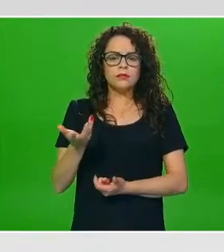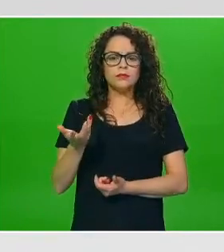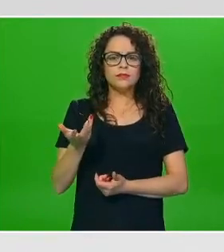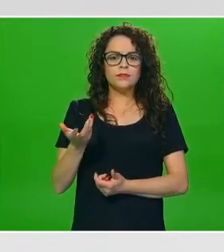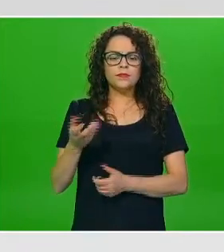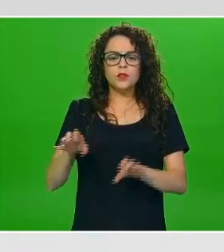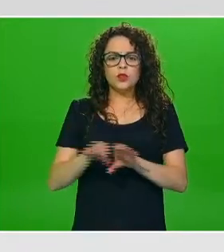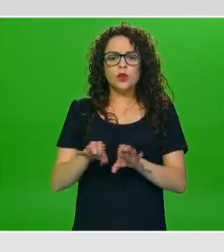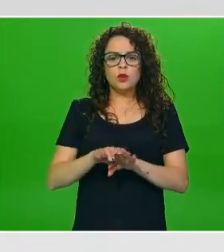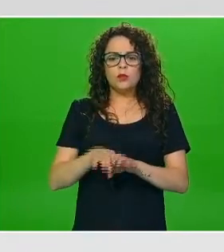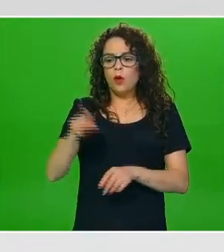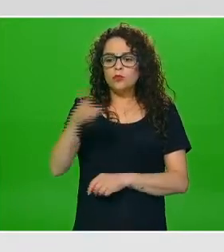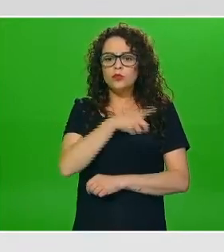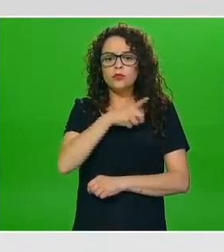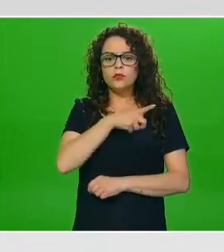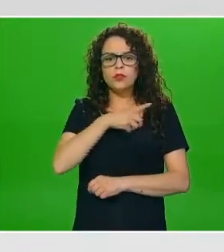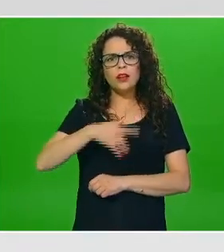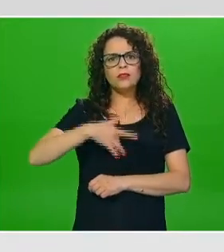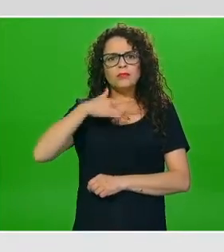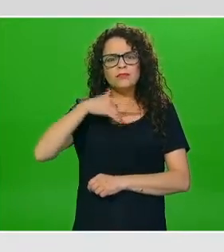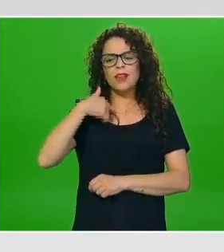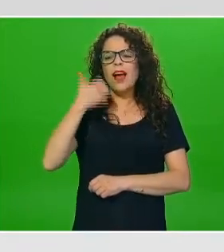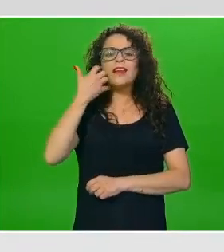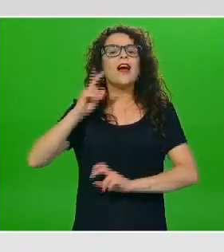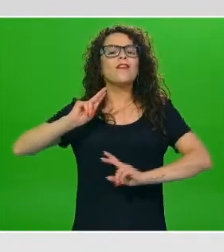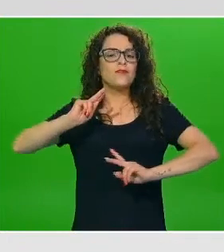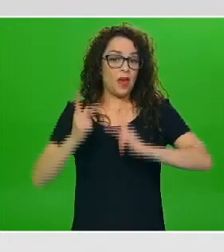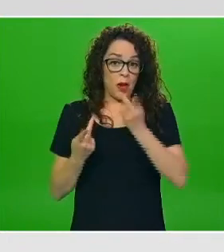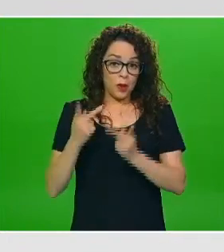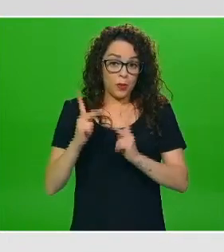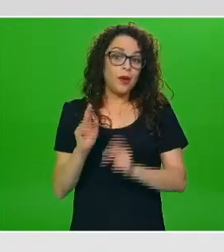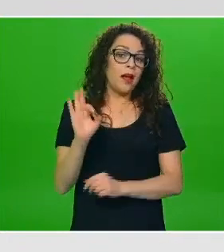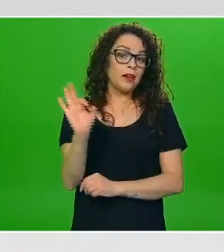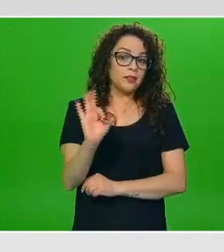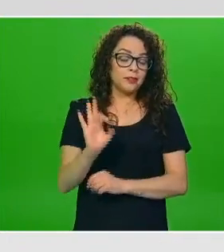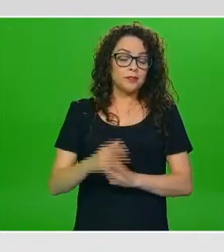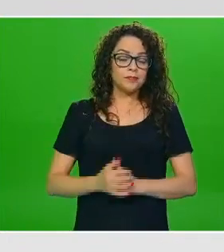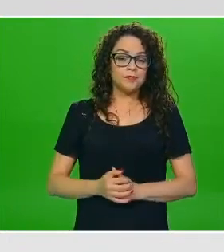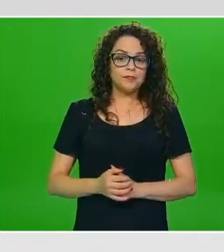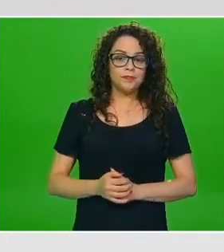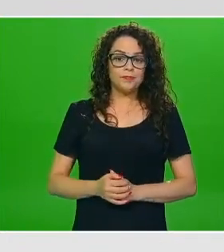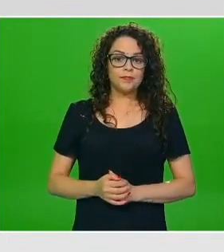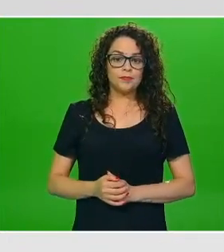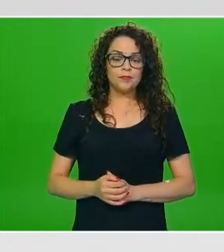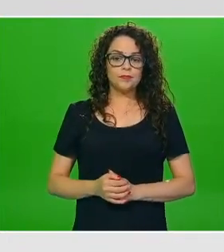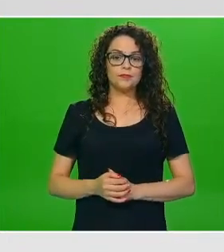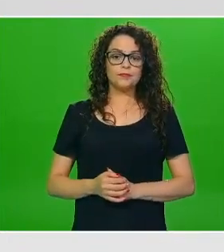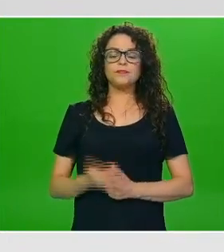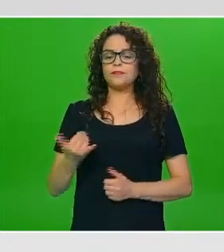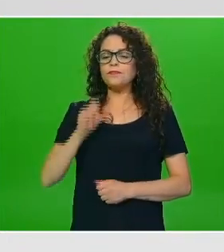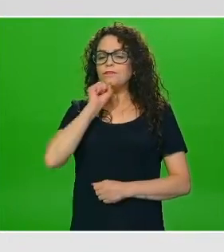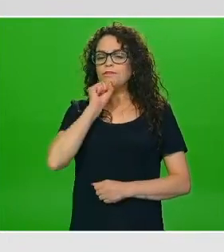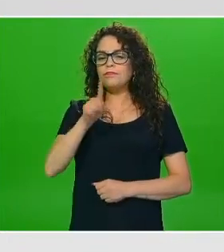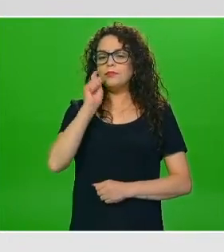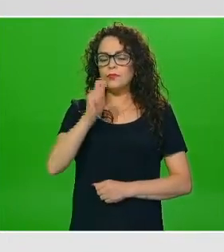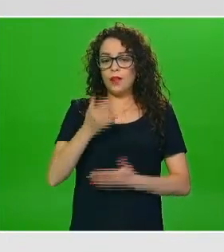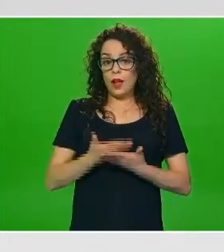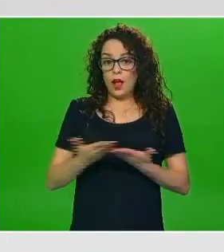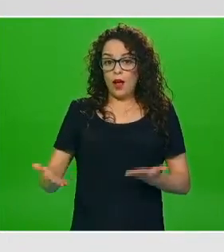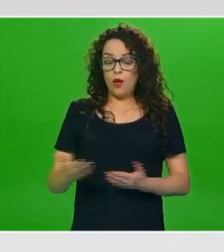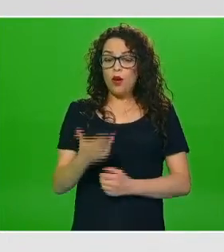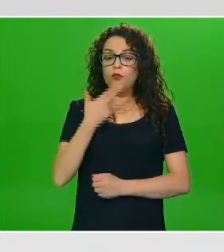las verduras los antojos saludables que les comento creo que también una gran herramienta hoy en día